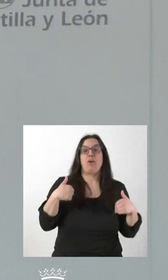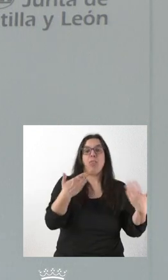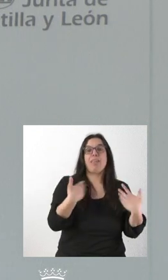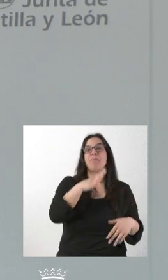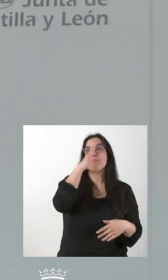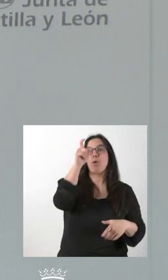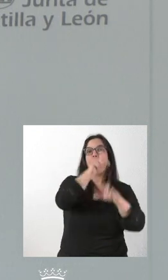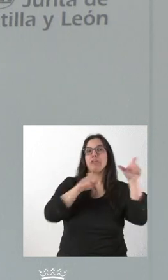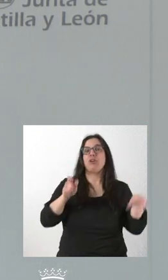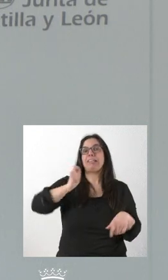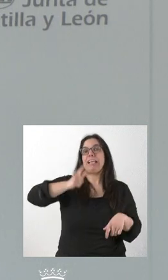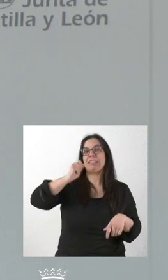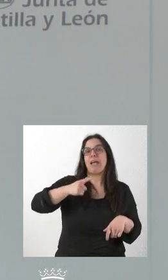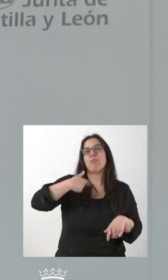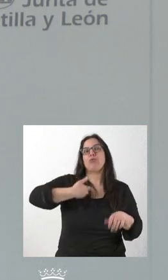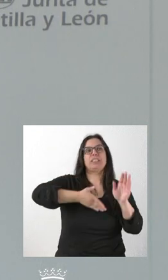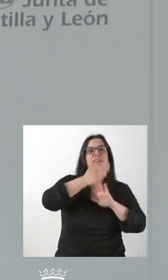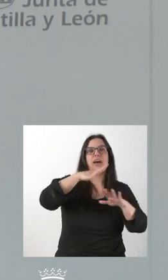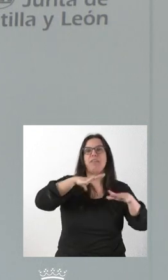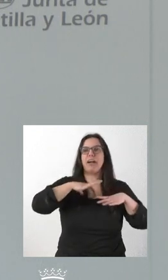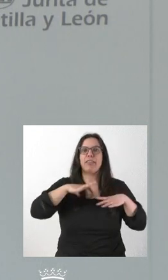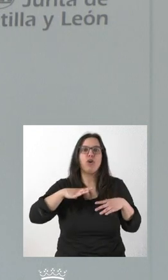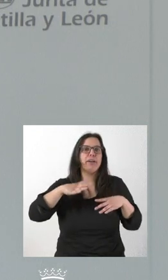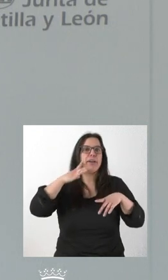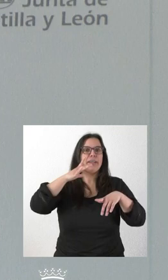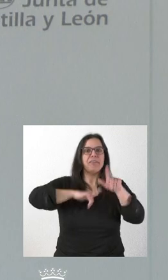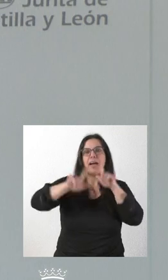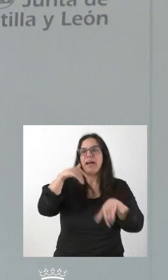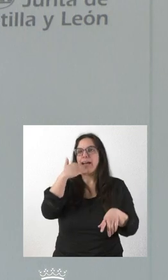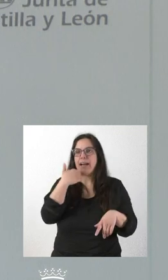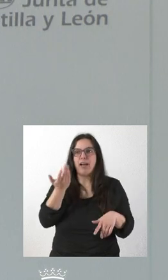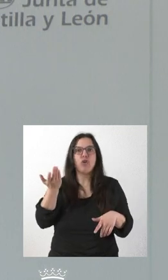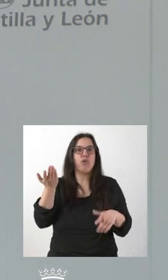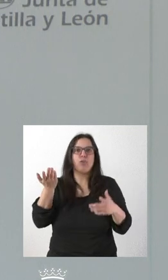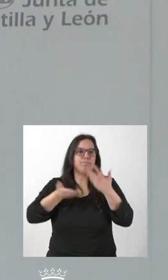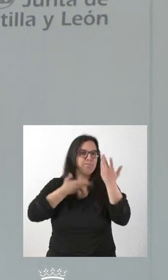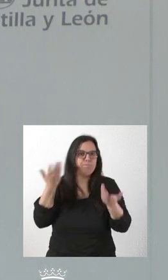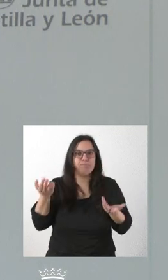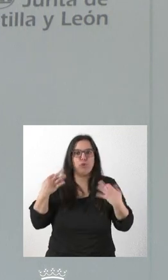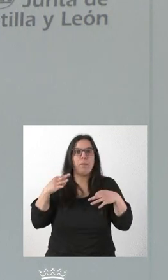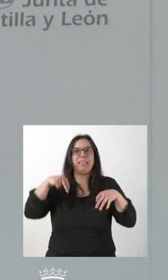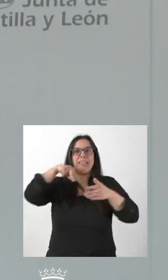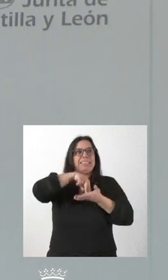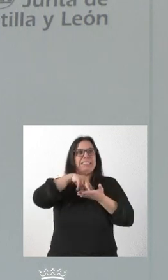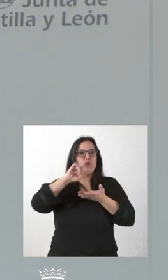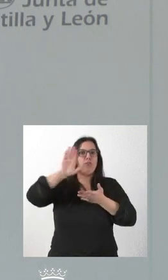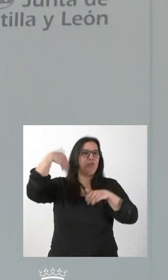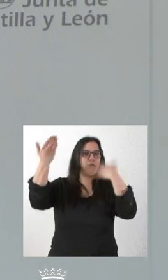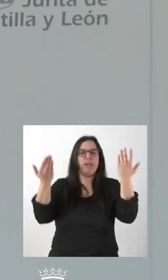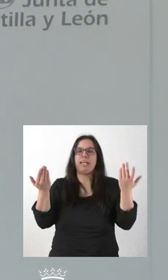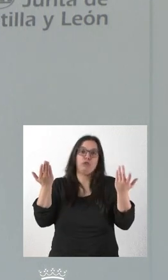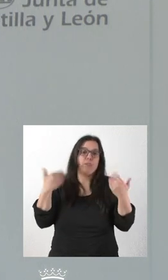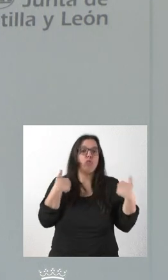personas, donantes habituales, que cogen un periodo habitual de vacaciones, no están en su lugar normal de residencia y, por tanto,